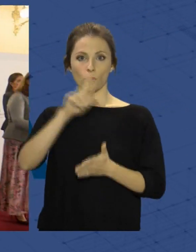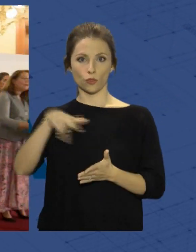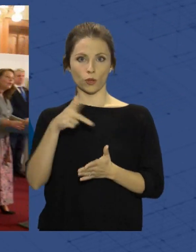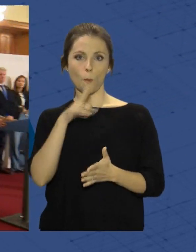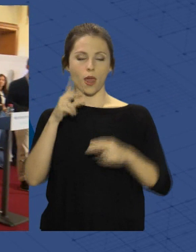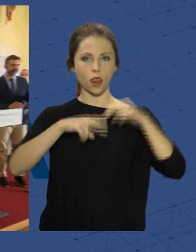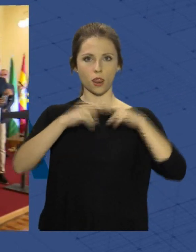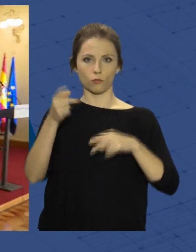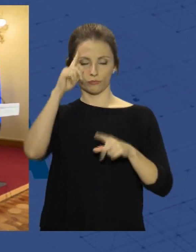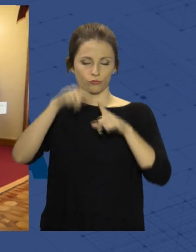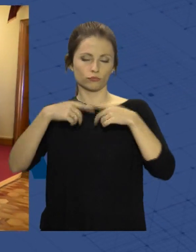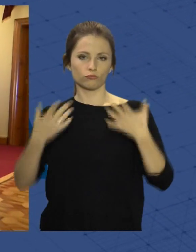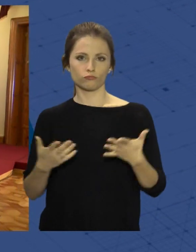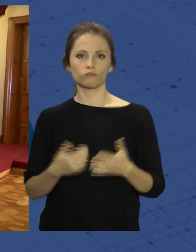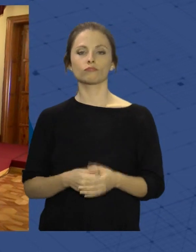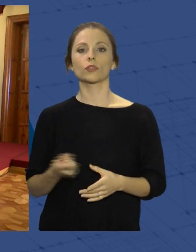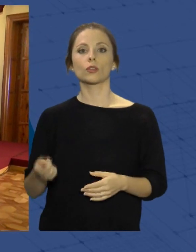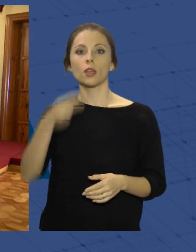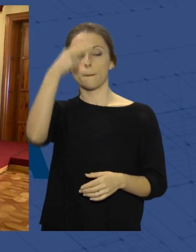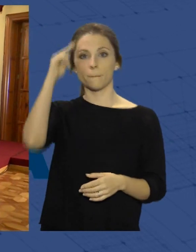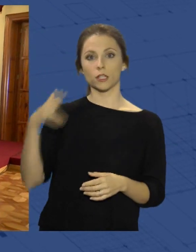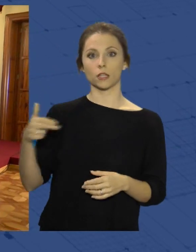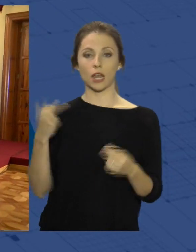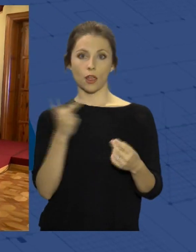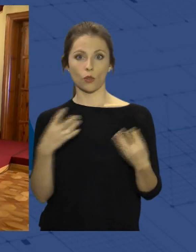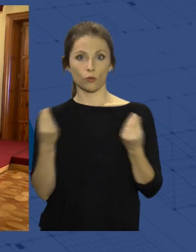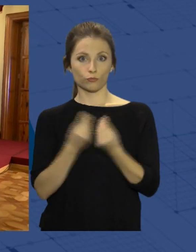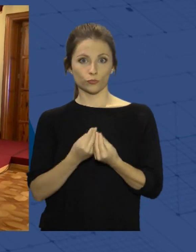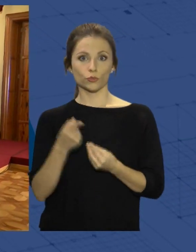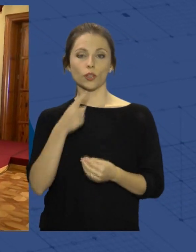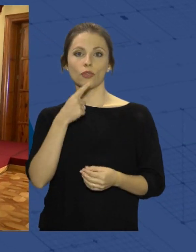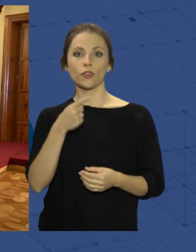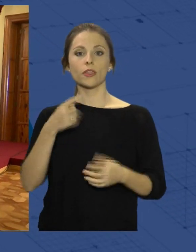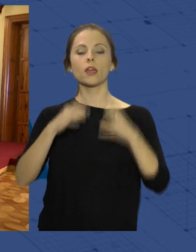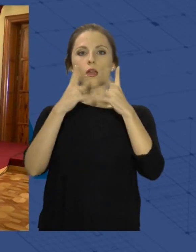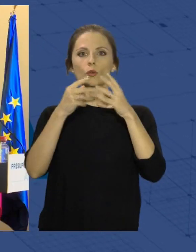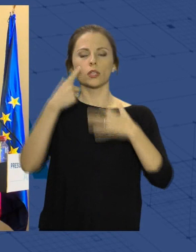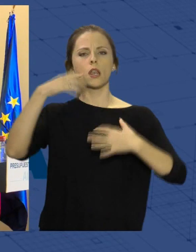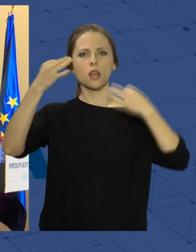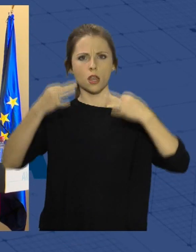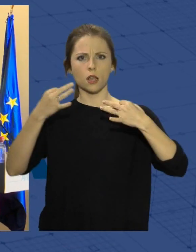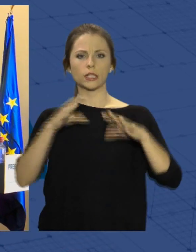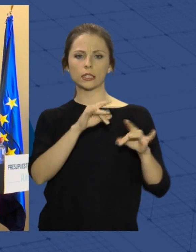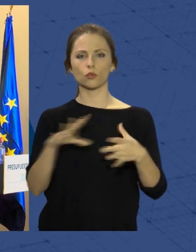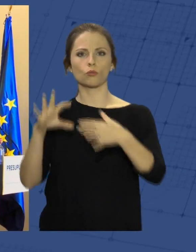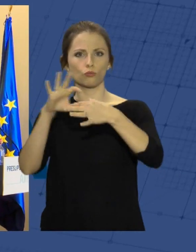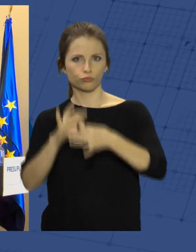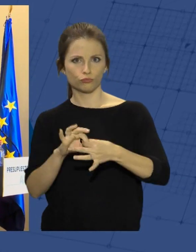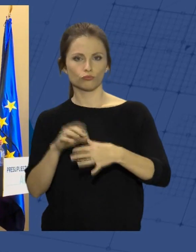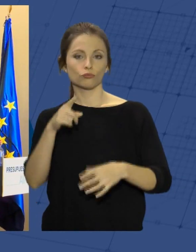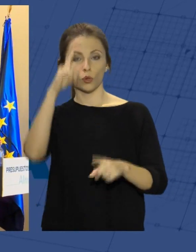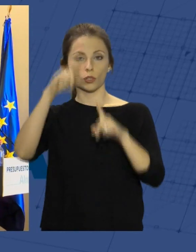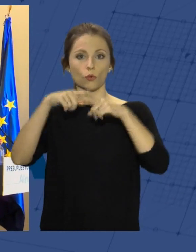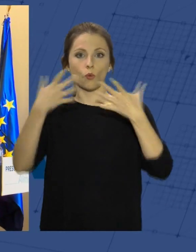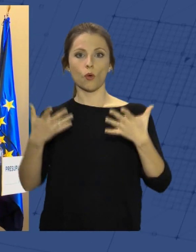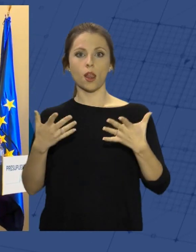definitiva, las presentadas por Fernández Pacheco y Carmen Crespo son y aseguran unas cuentas realistas pegadas al territorio y que buscan que la economía andaluza